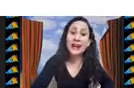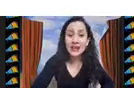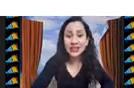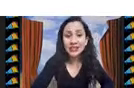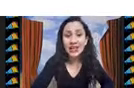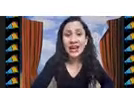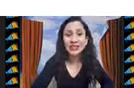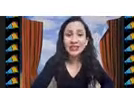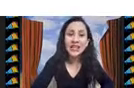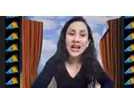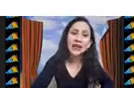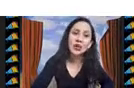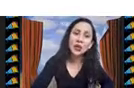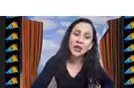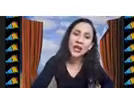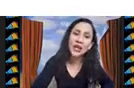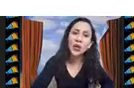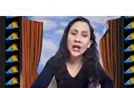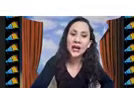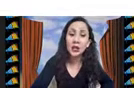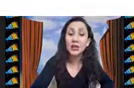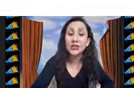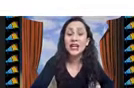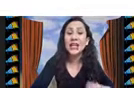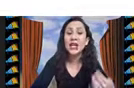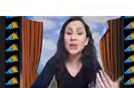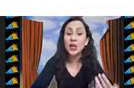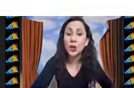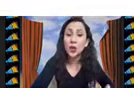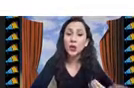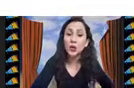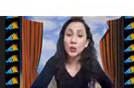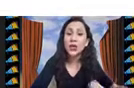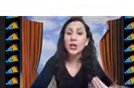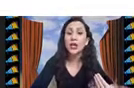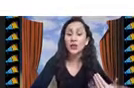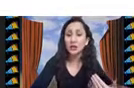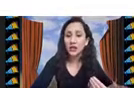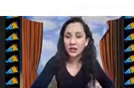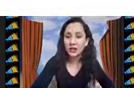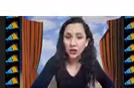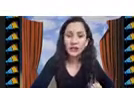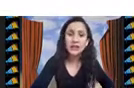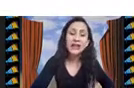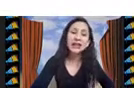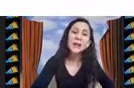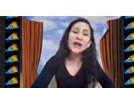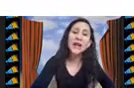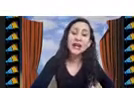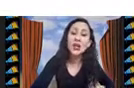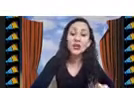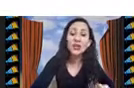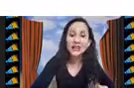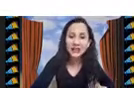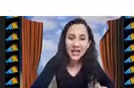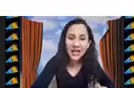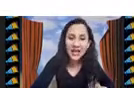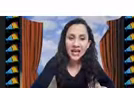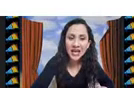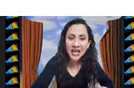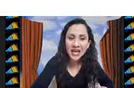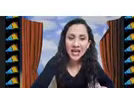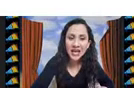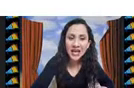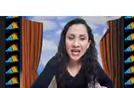ahora es asignar los N objetos en el menor número de contenedores, de manera que no se